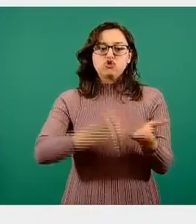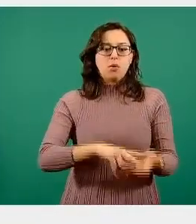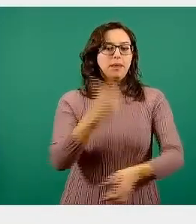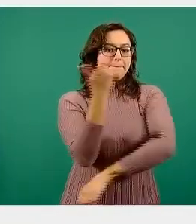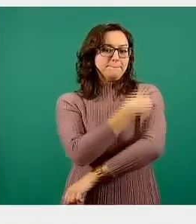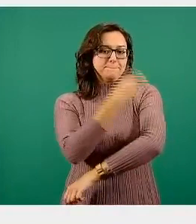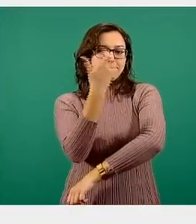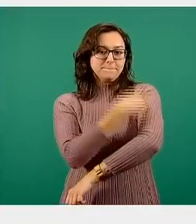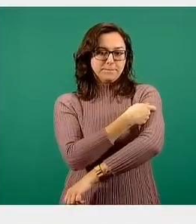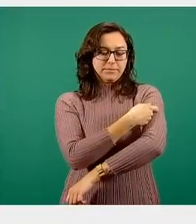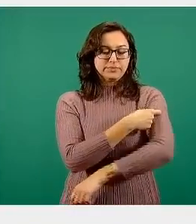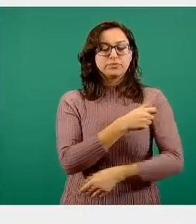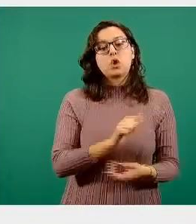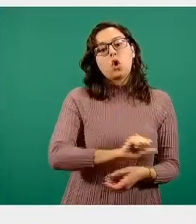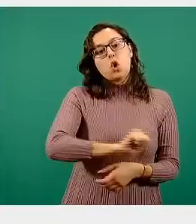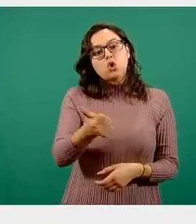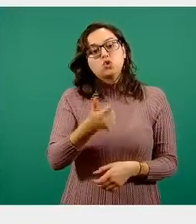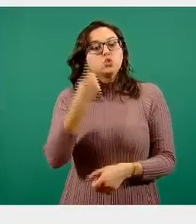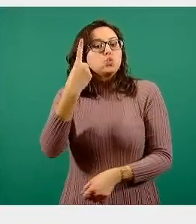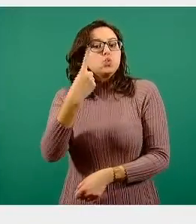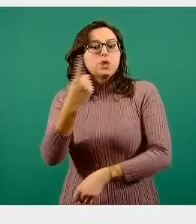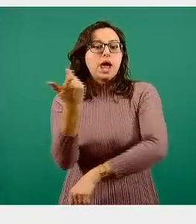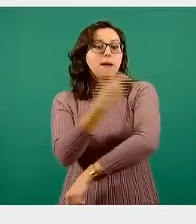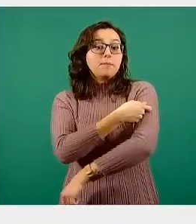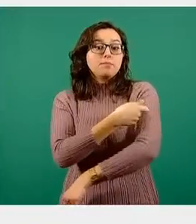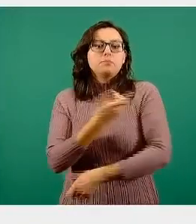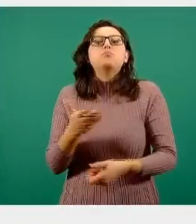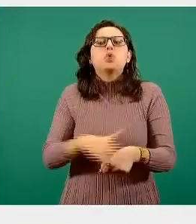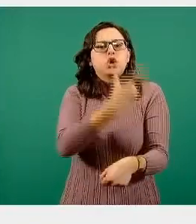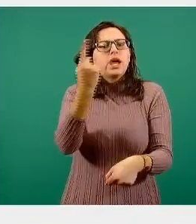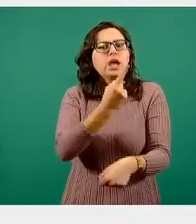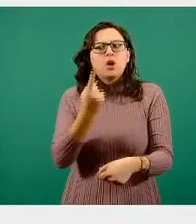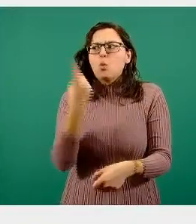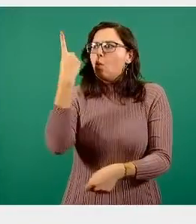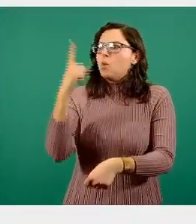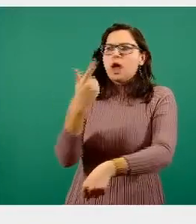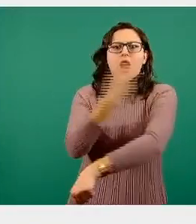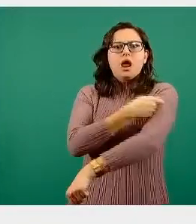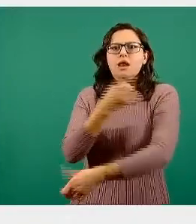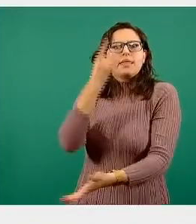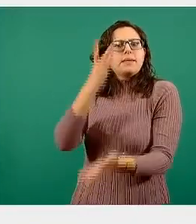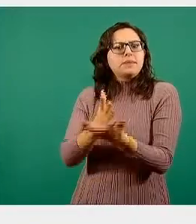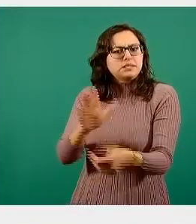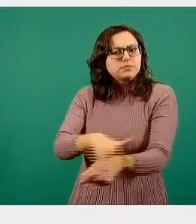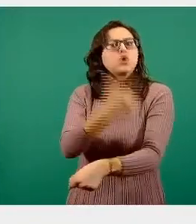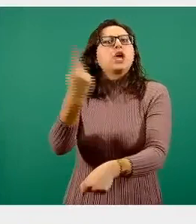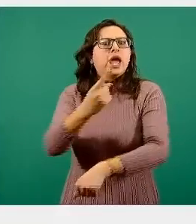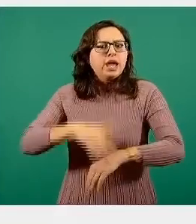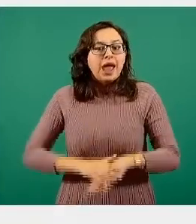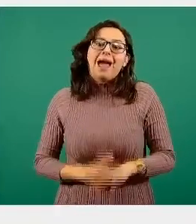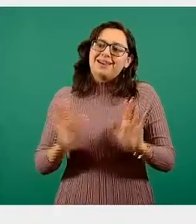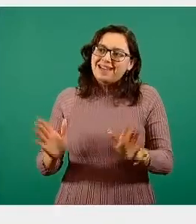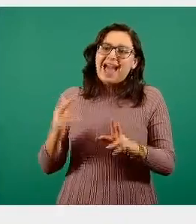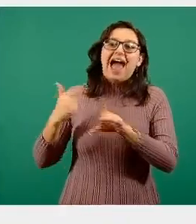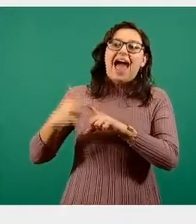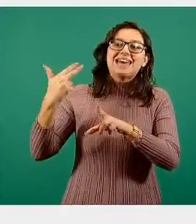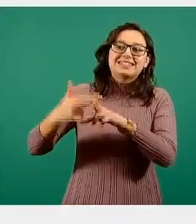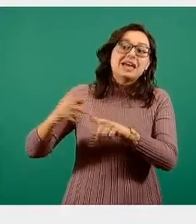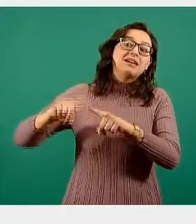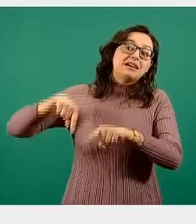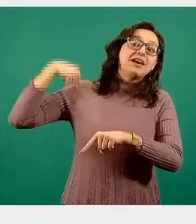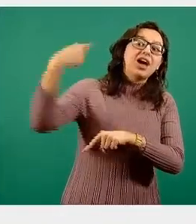el restante todavía tienen sólo una, conforme llegue la fecha en que tienen que aplicarse la segunda dosis será aplicada.